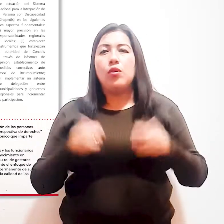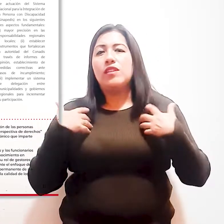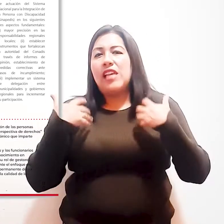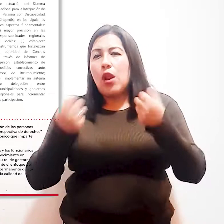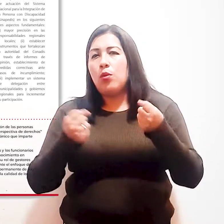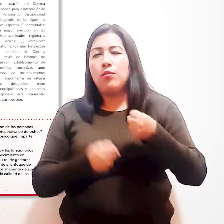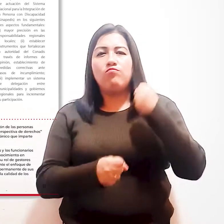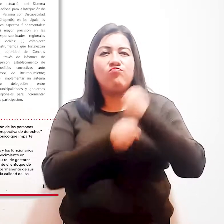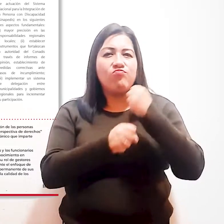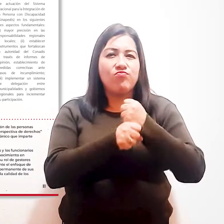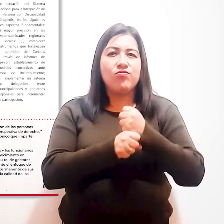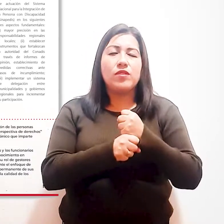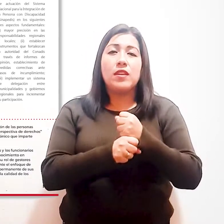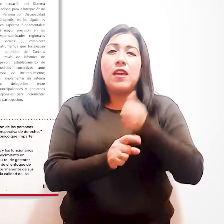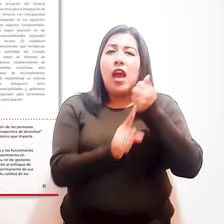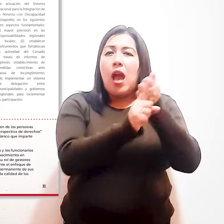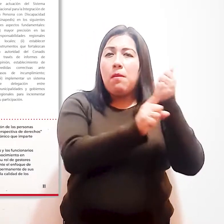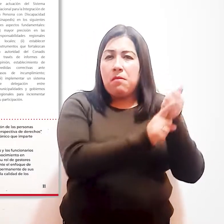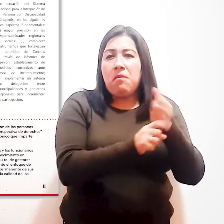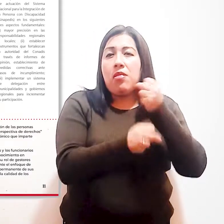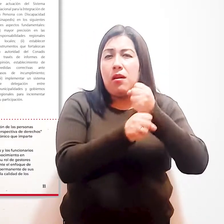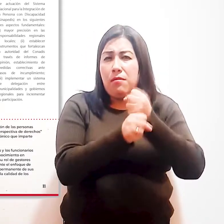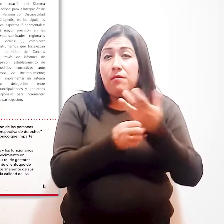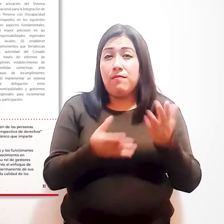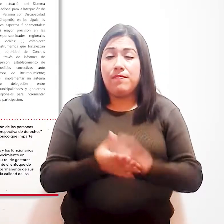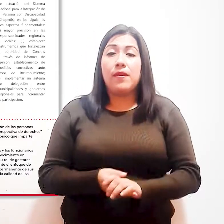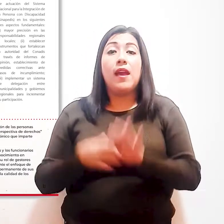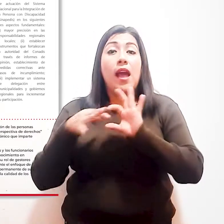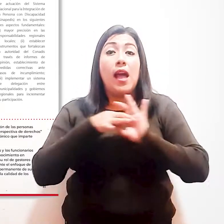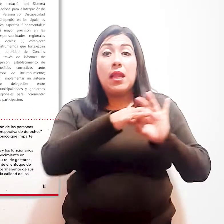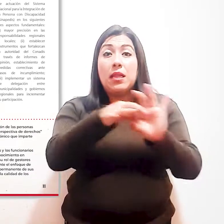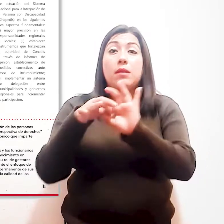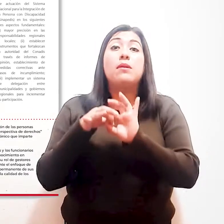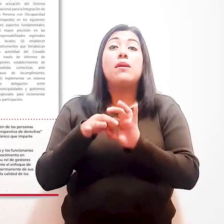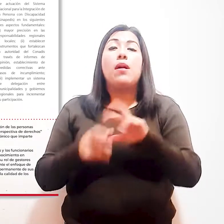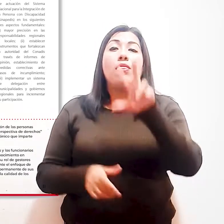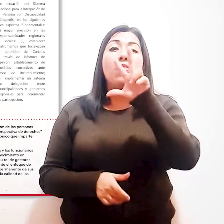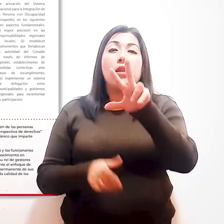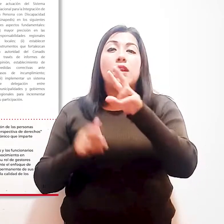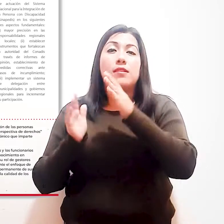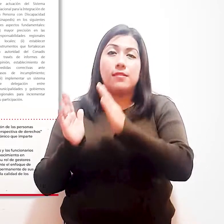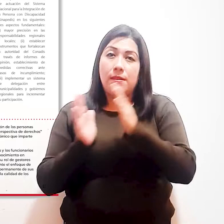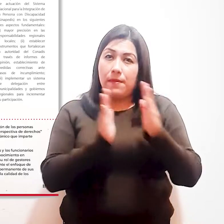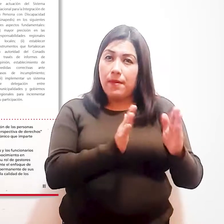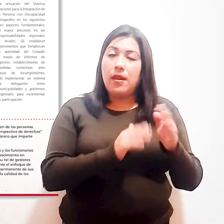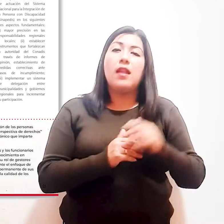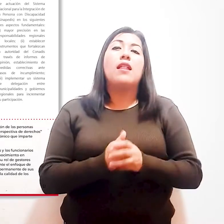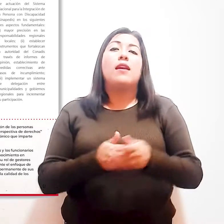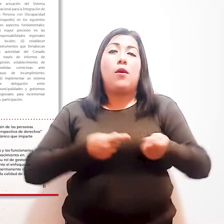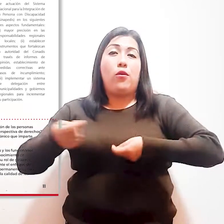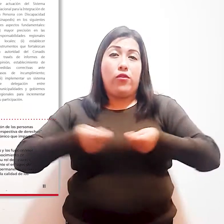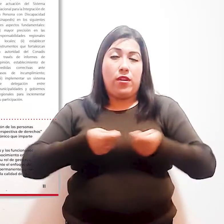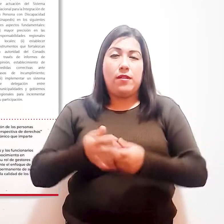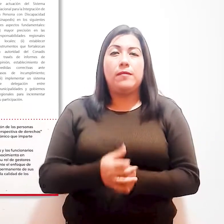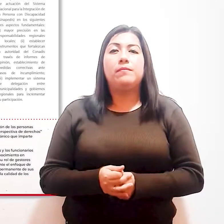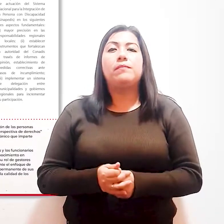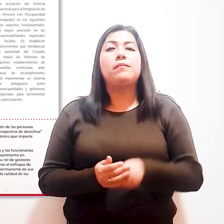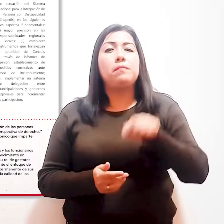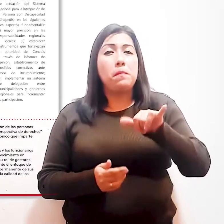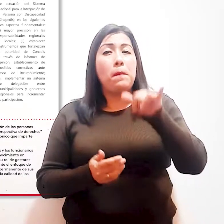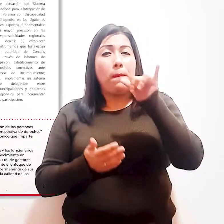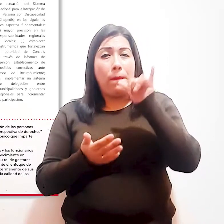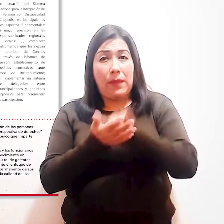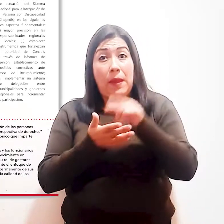salud, empleo y autoempleo, en articulación con los tres niveles de gobierno. Para ello,